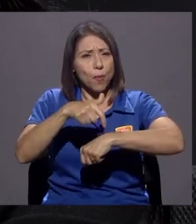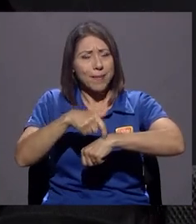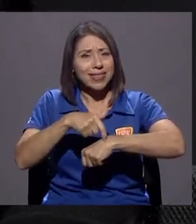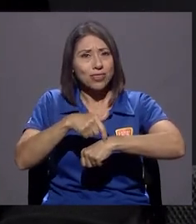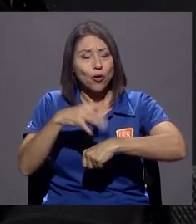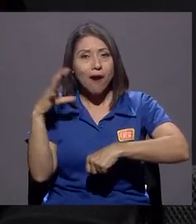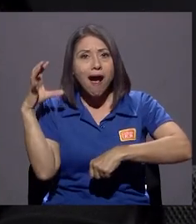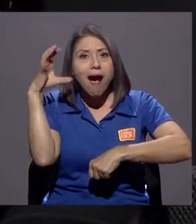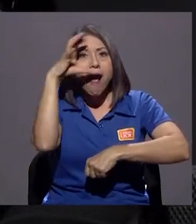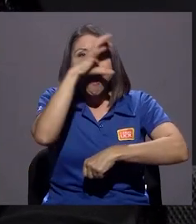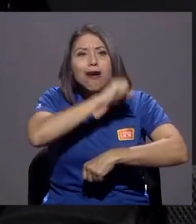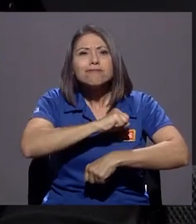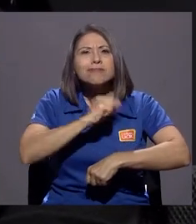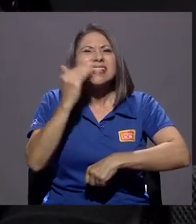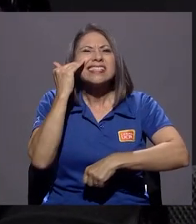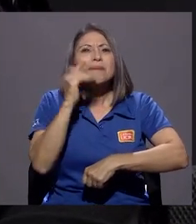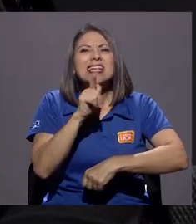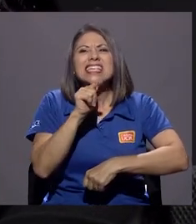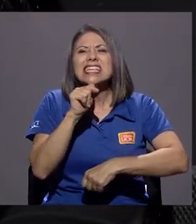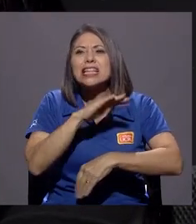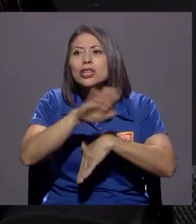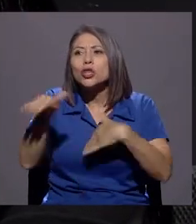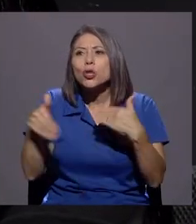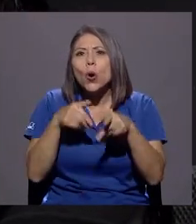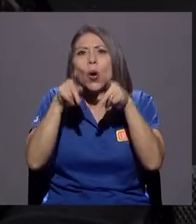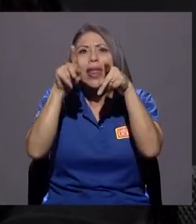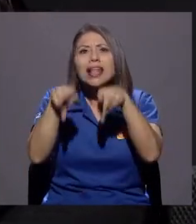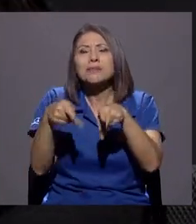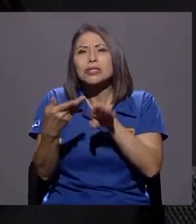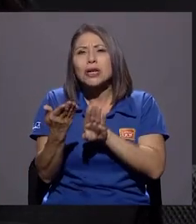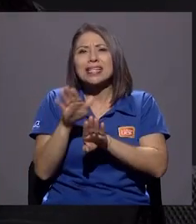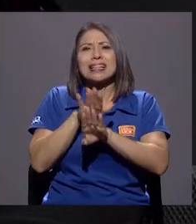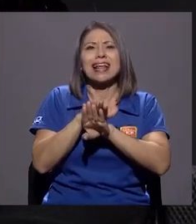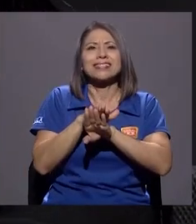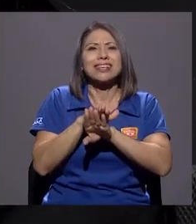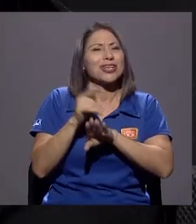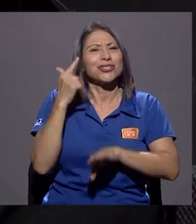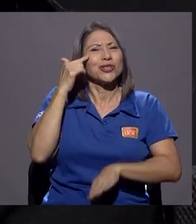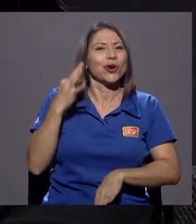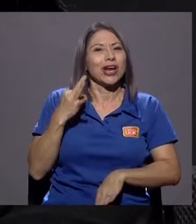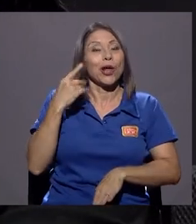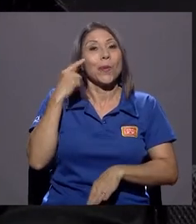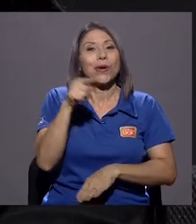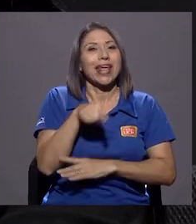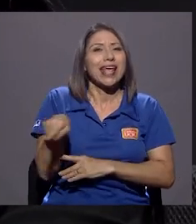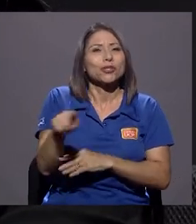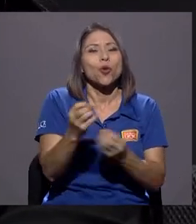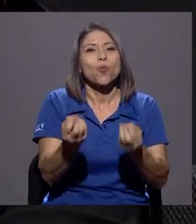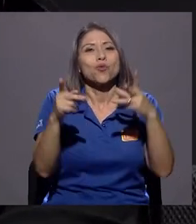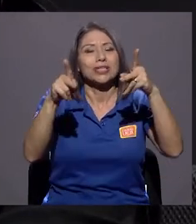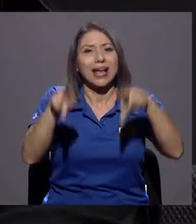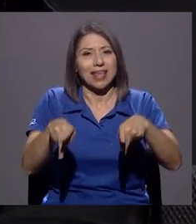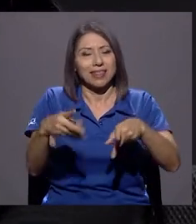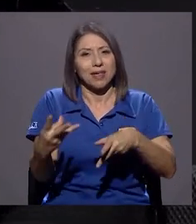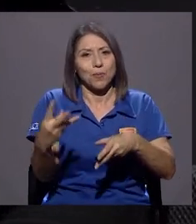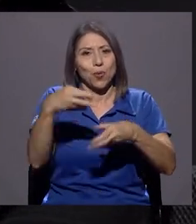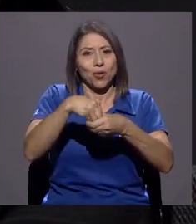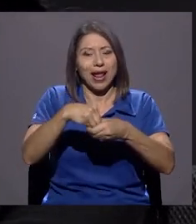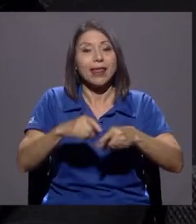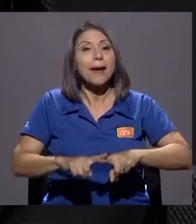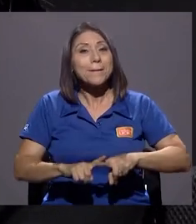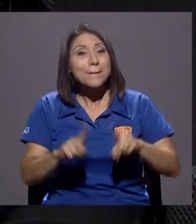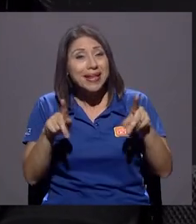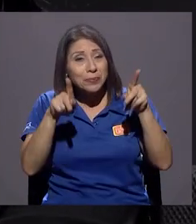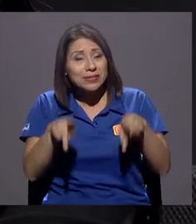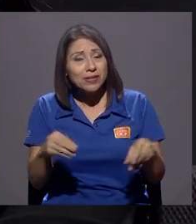descubrir todas las personas que están detrás, yo no creo, porque esto tiene mucha gente involucrada, pero al menos quienes están